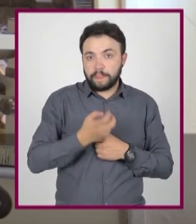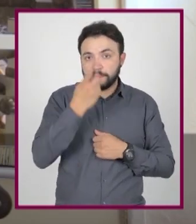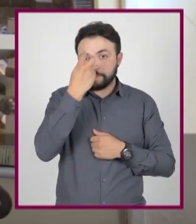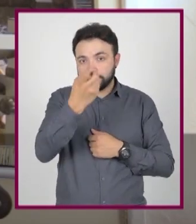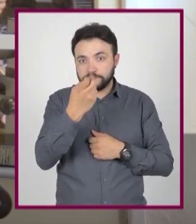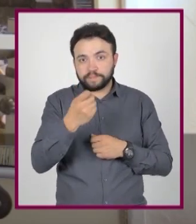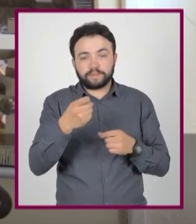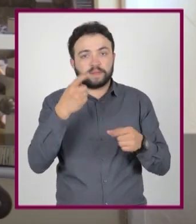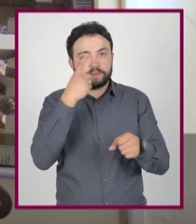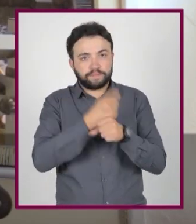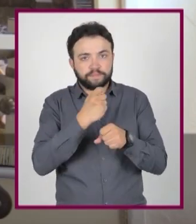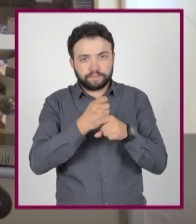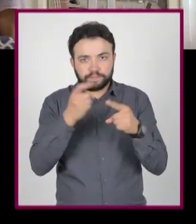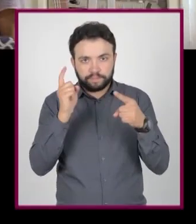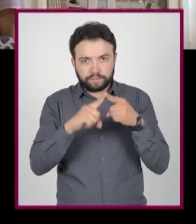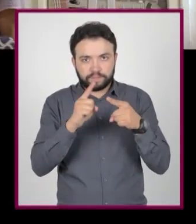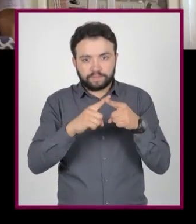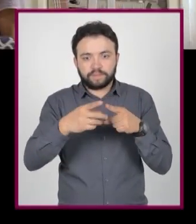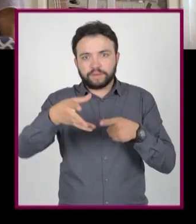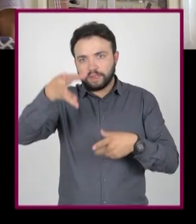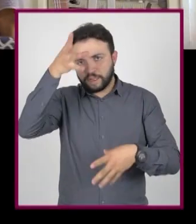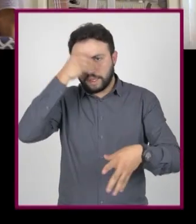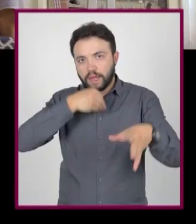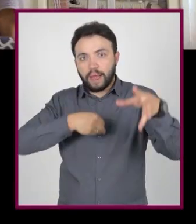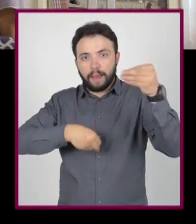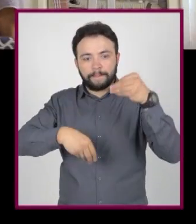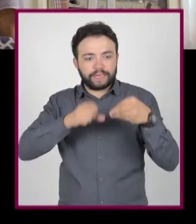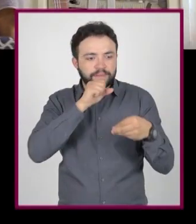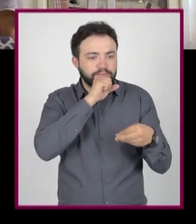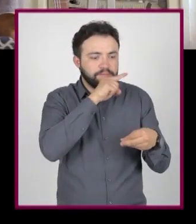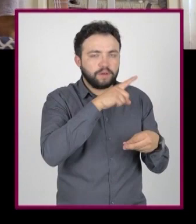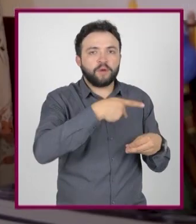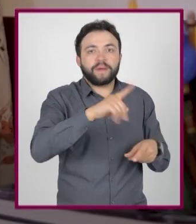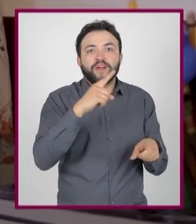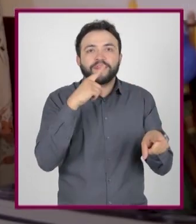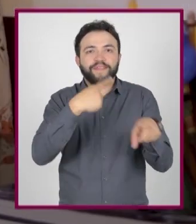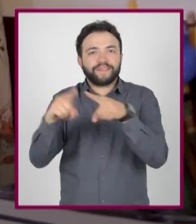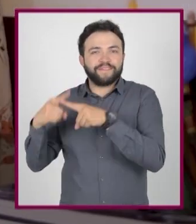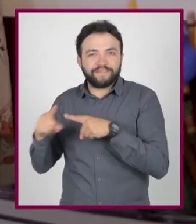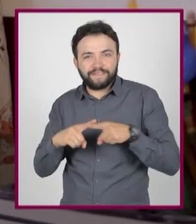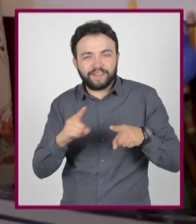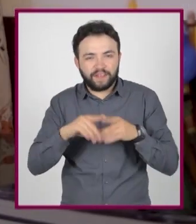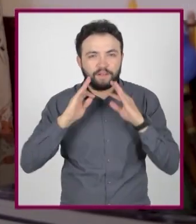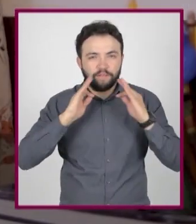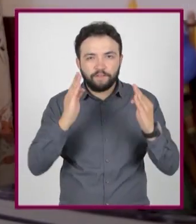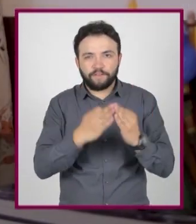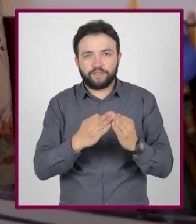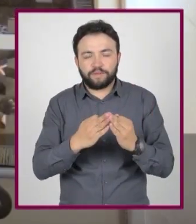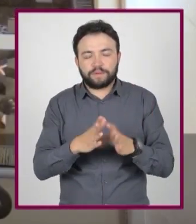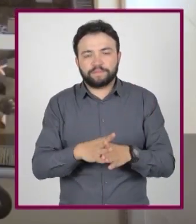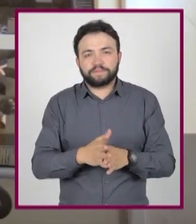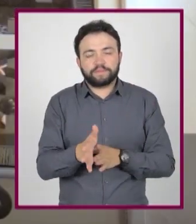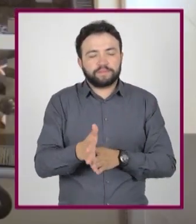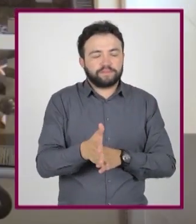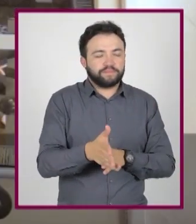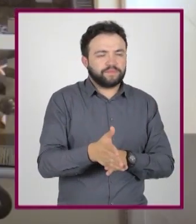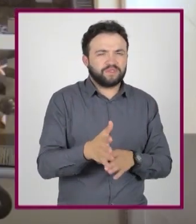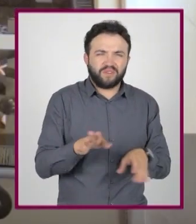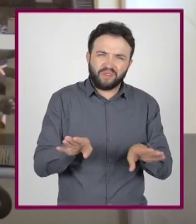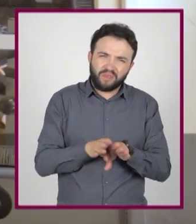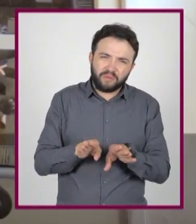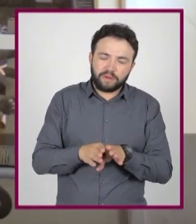eso tiene que ver con nuestro primer tip. Aprender lo mismo de formas diferentes. Ah, ¿achis-achis cómo? Piénsalo así.